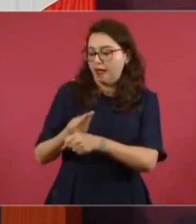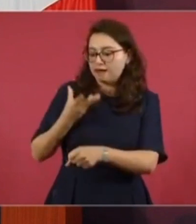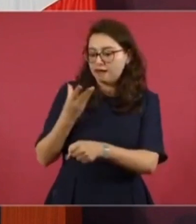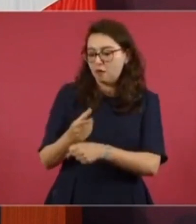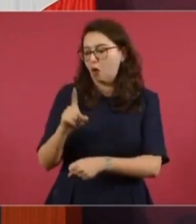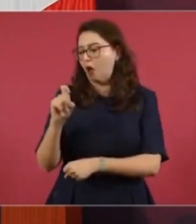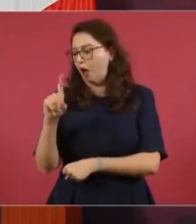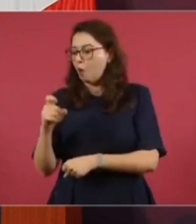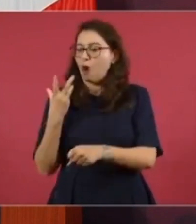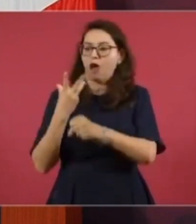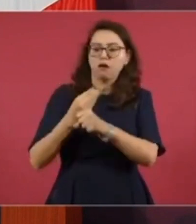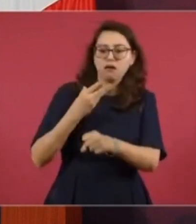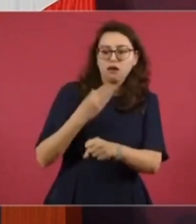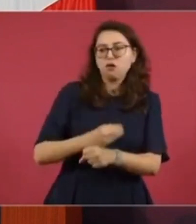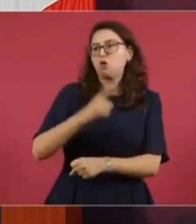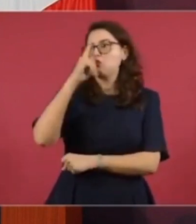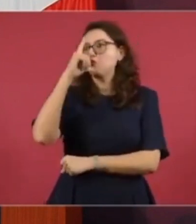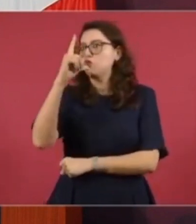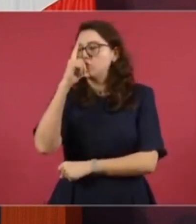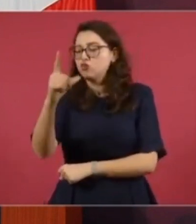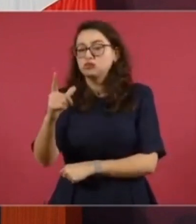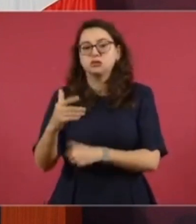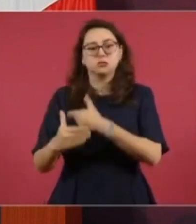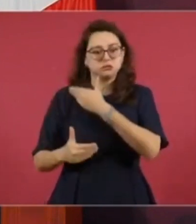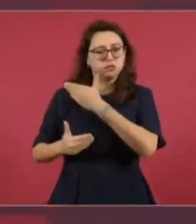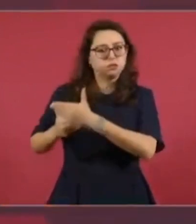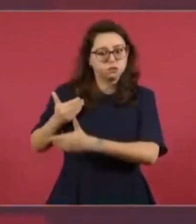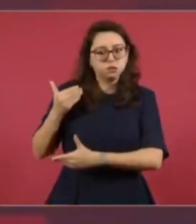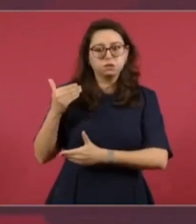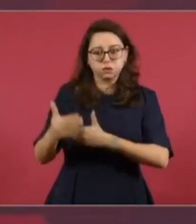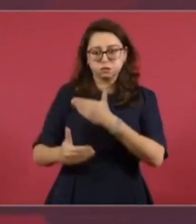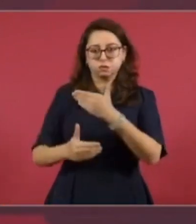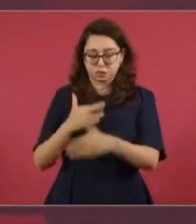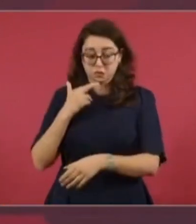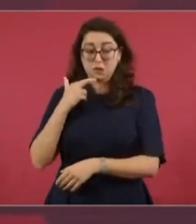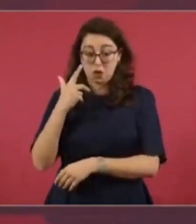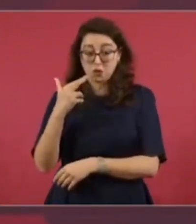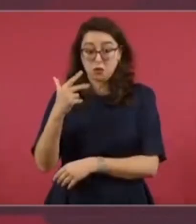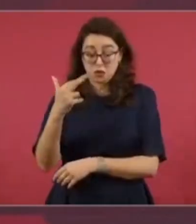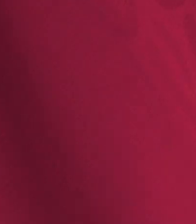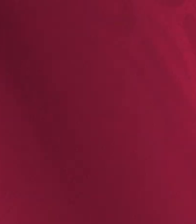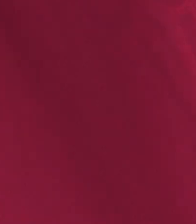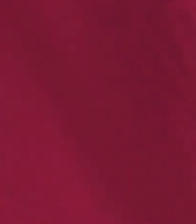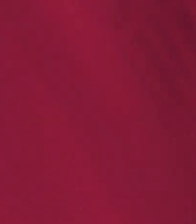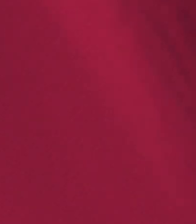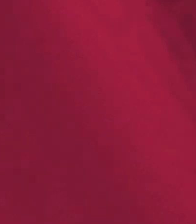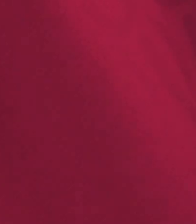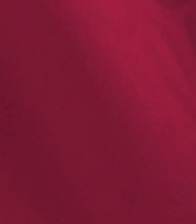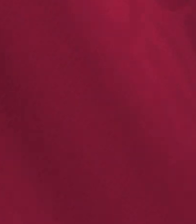energía eléctrica, ahí vamos avanzando.